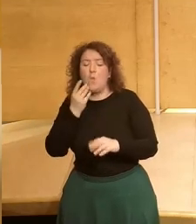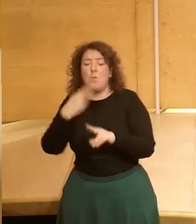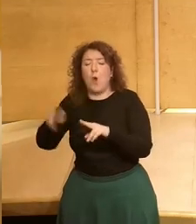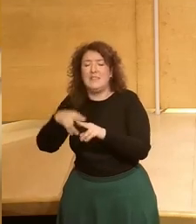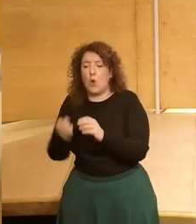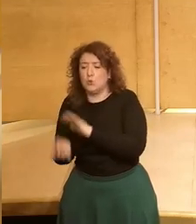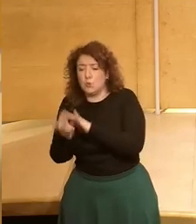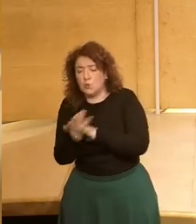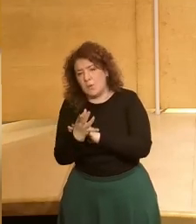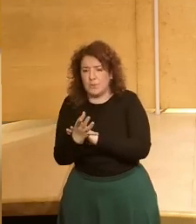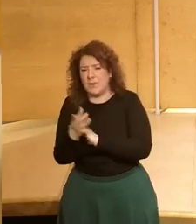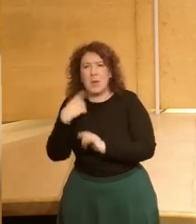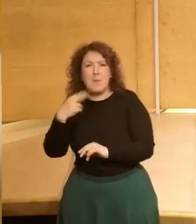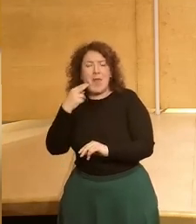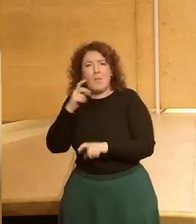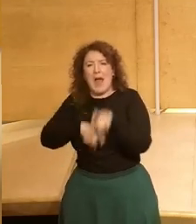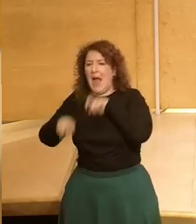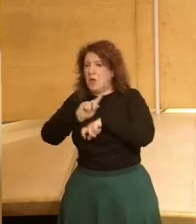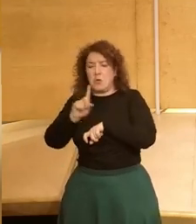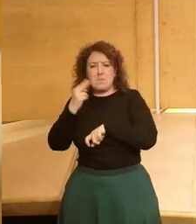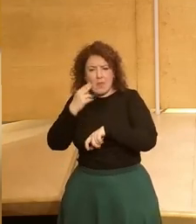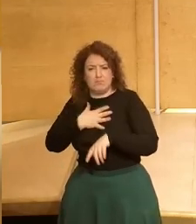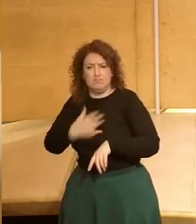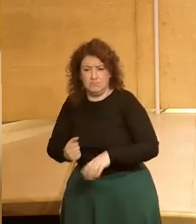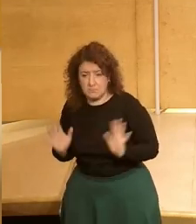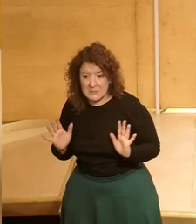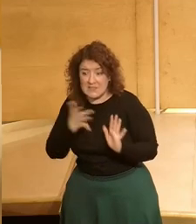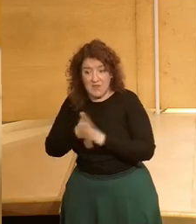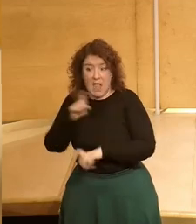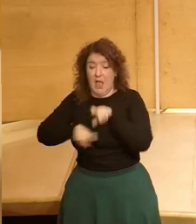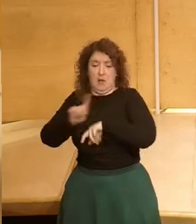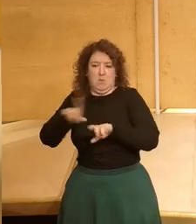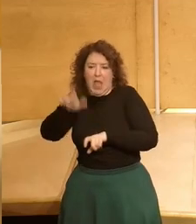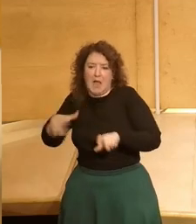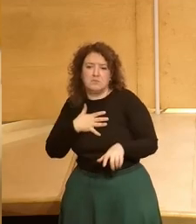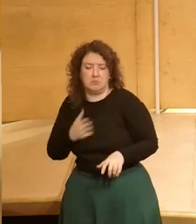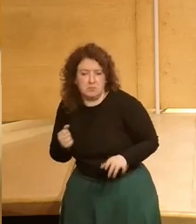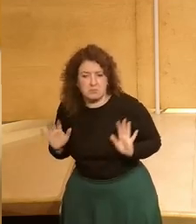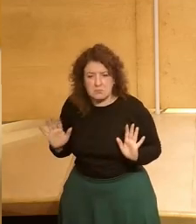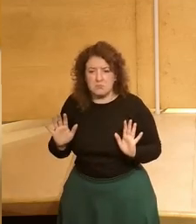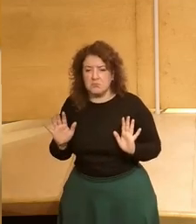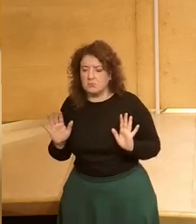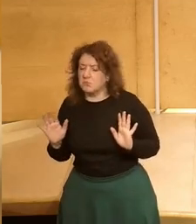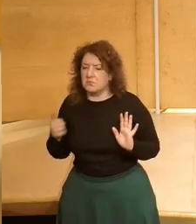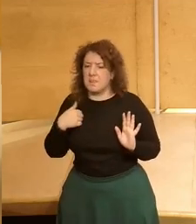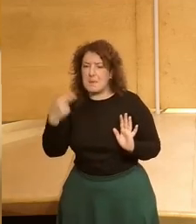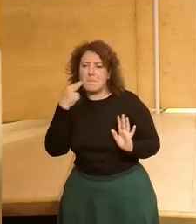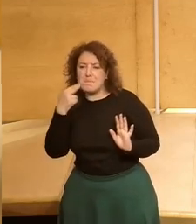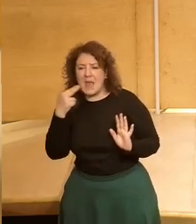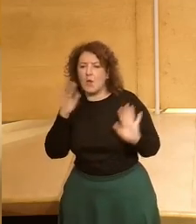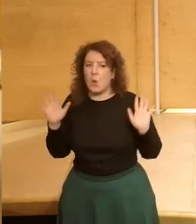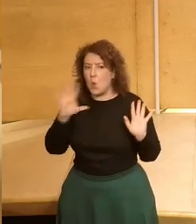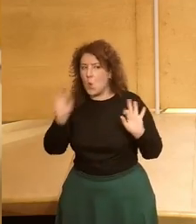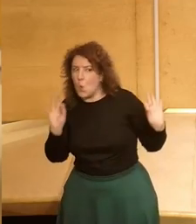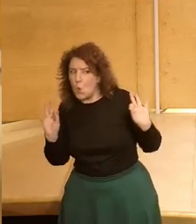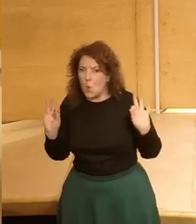partidos ya no había el miedo a una involución y uno puede pensar bueno si no hay miedo a una involución está bien la gente igual vota pues no tiene tanto temor a cuidado